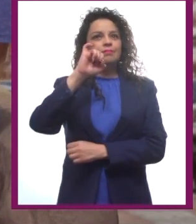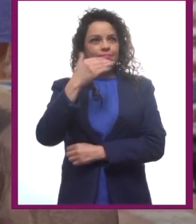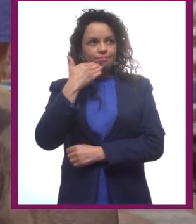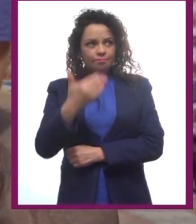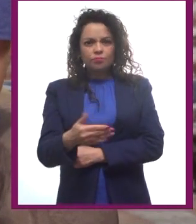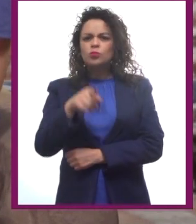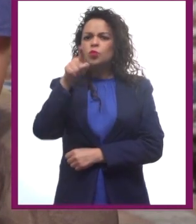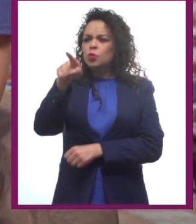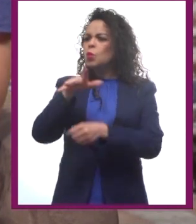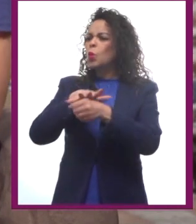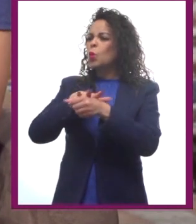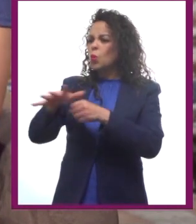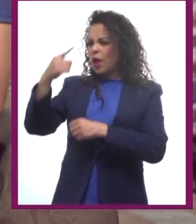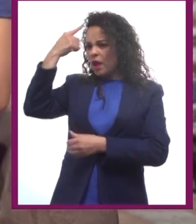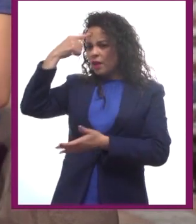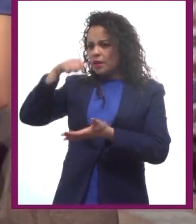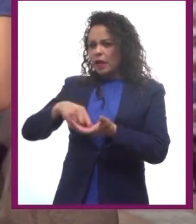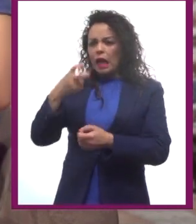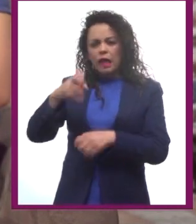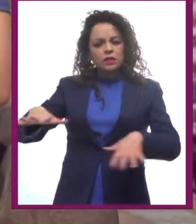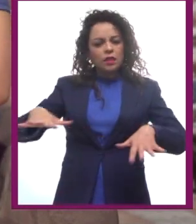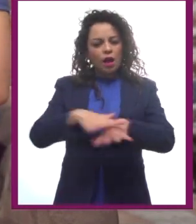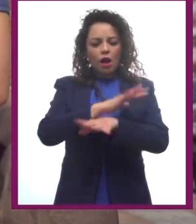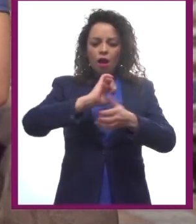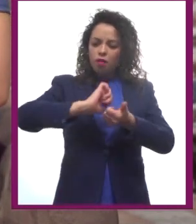evento que transforma la realidad de este mundo?